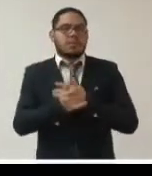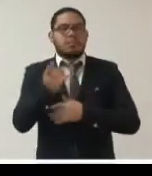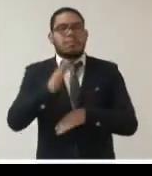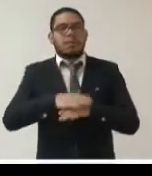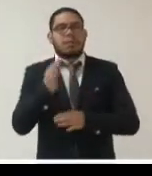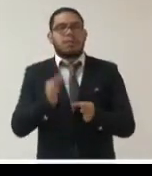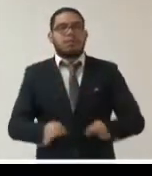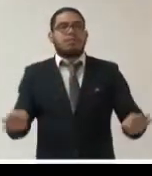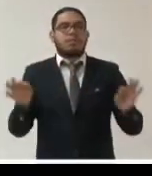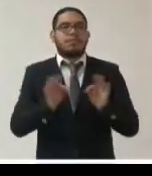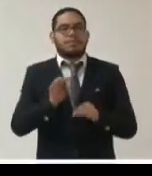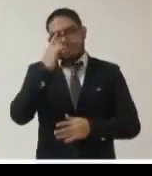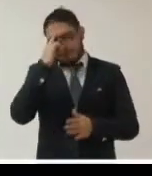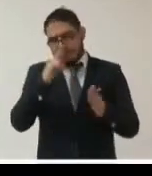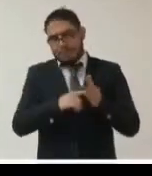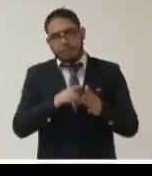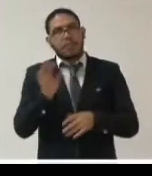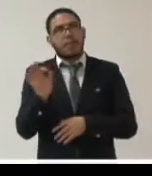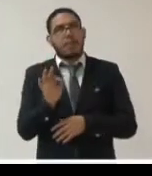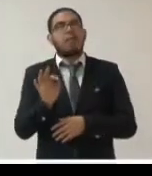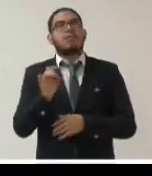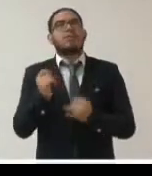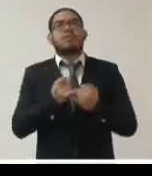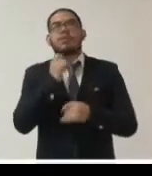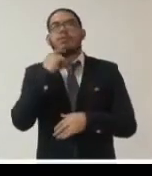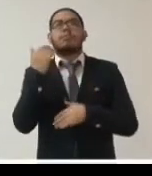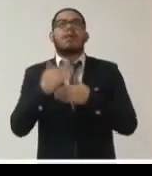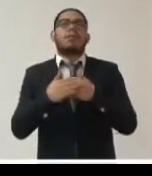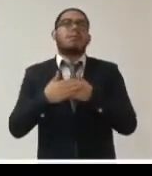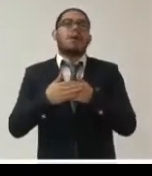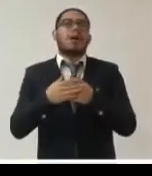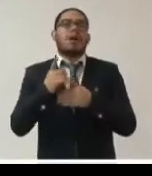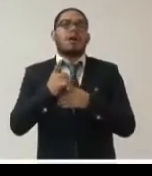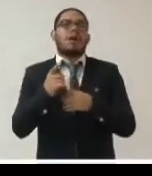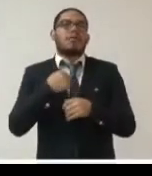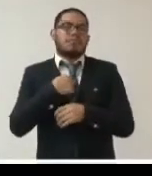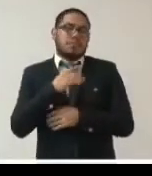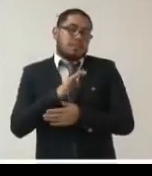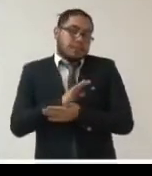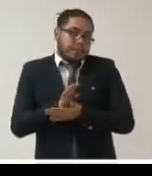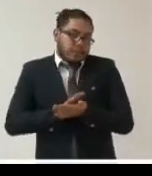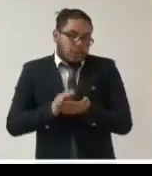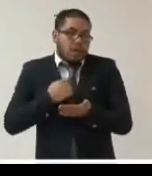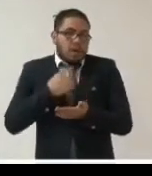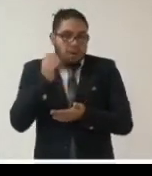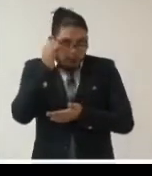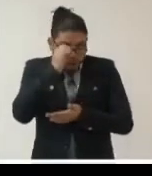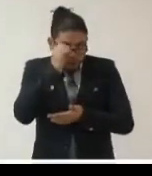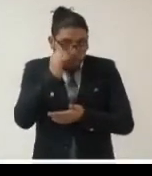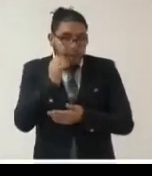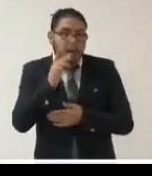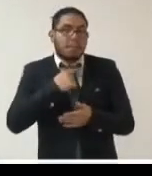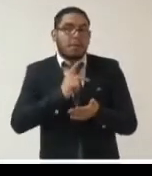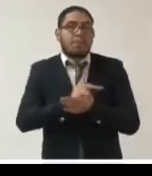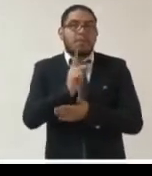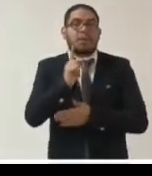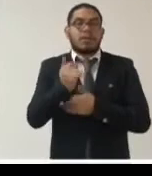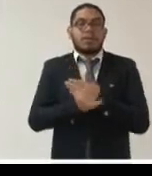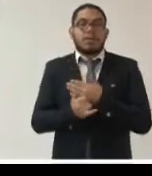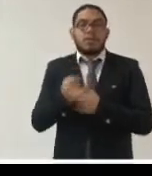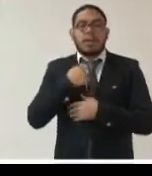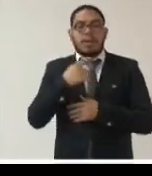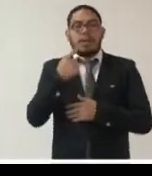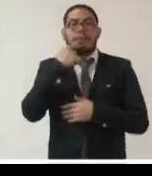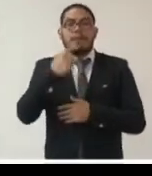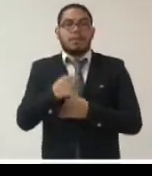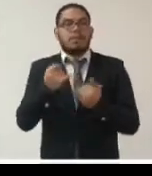yo creo que será junto con el canal prioritario en mi humilde opinión el proyecto más importante de mi mandato que saben que ya lo